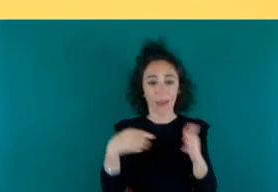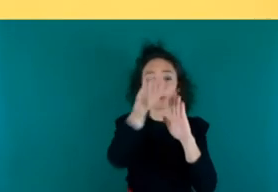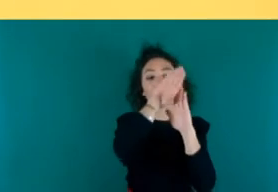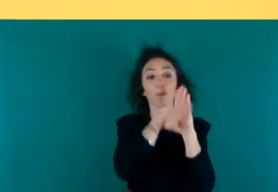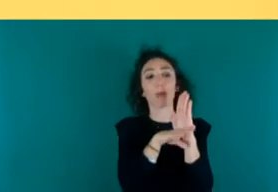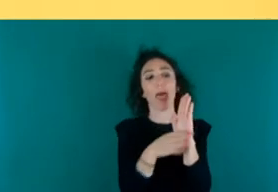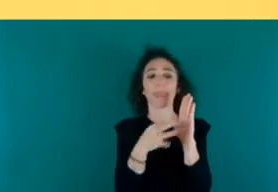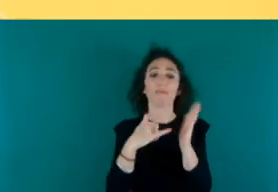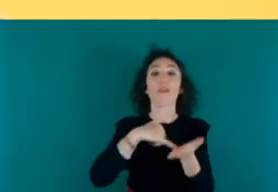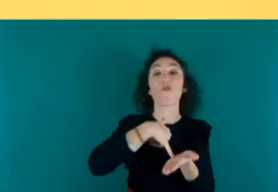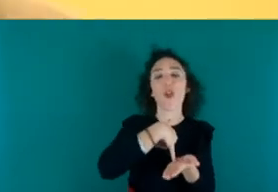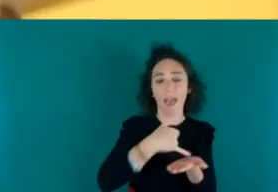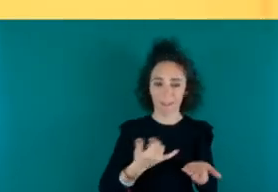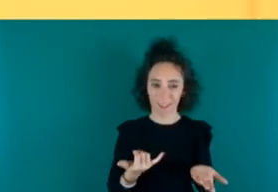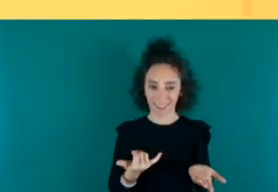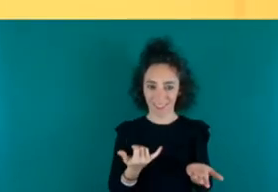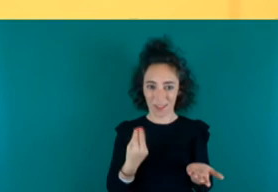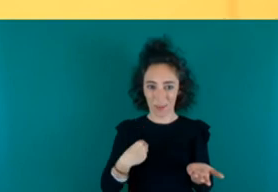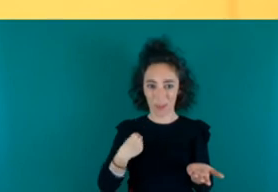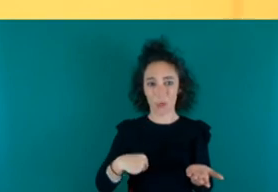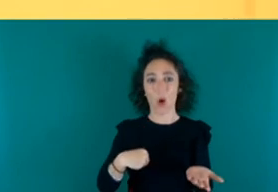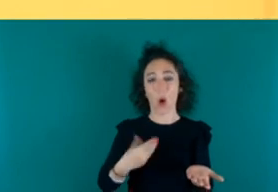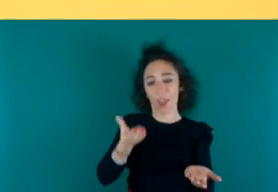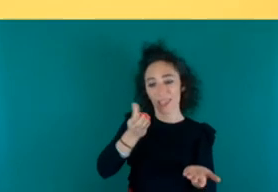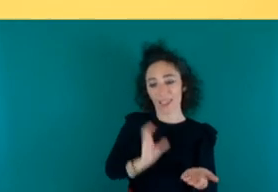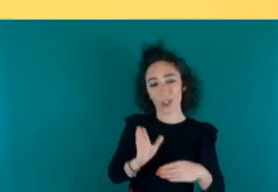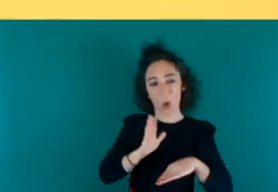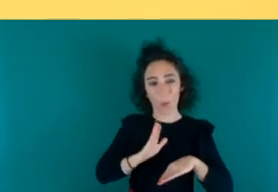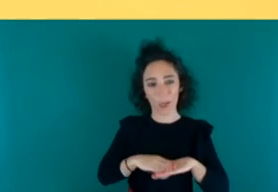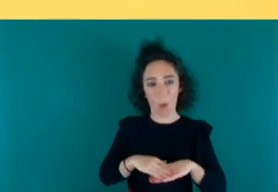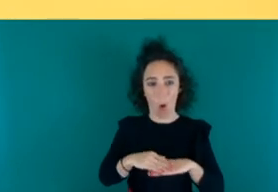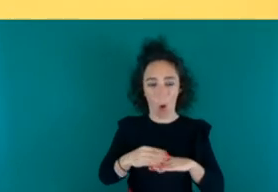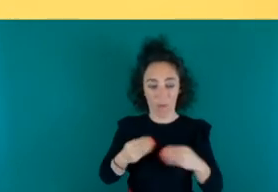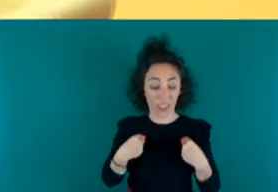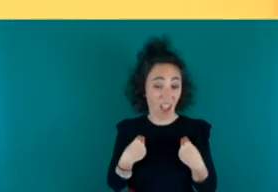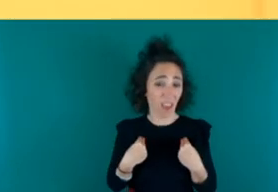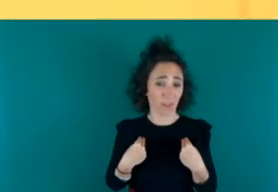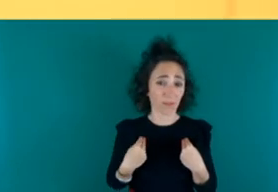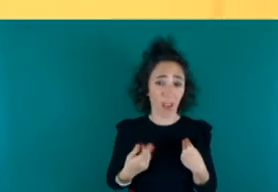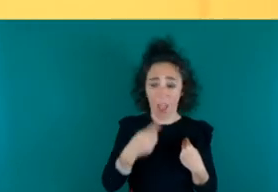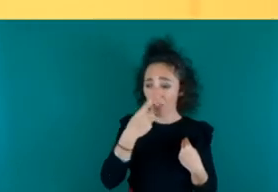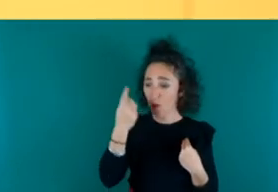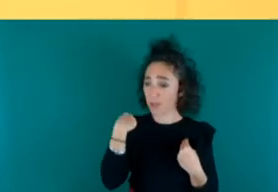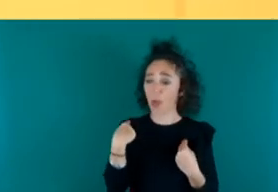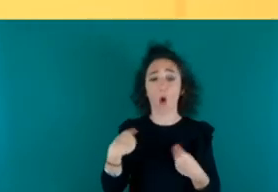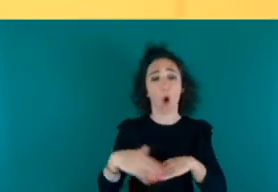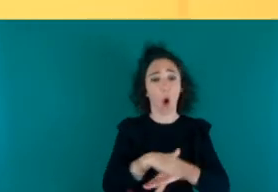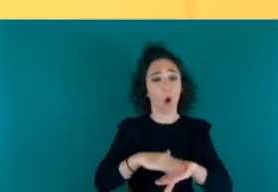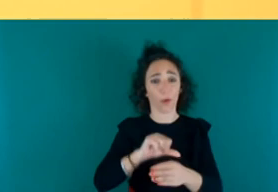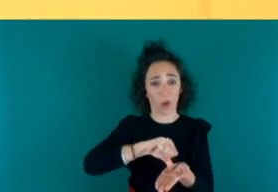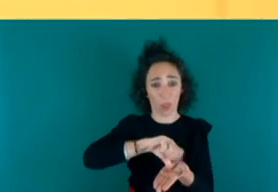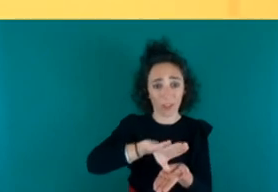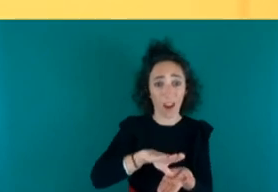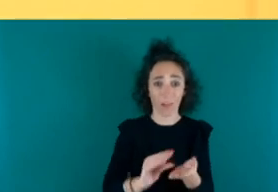vulnerable de hecho el ingreso mínimo vital que fue una ayuda que sacó el Estado el gobierno central el año pasado como requisito